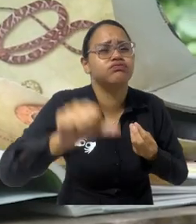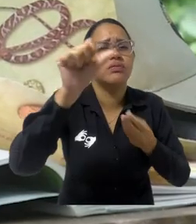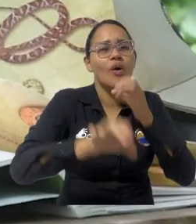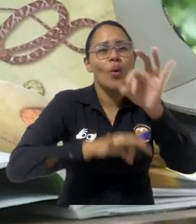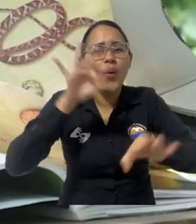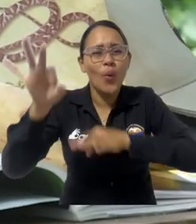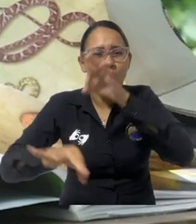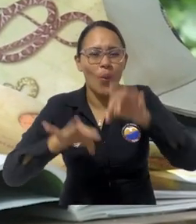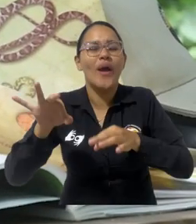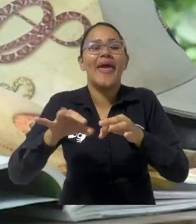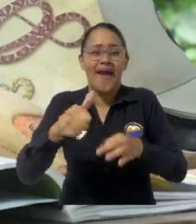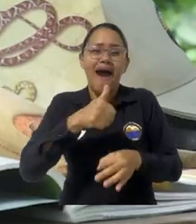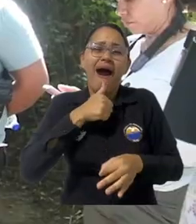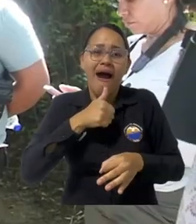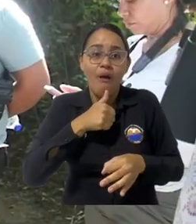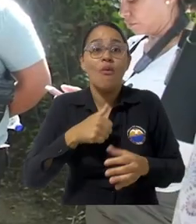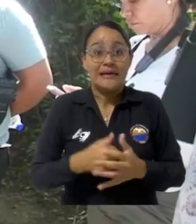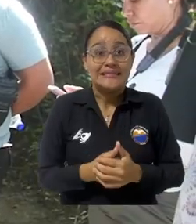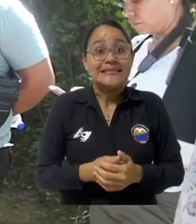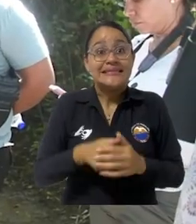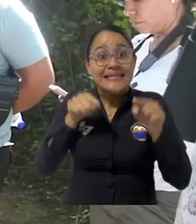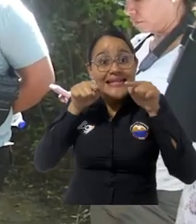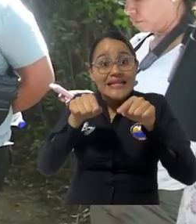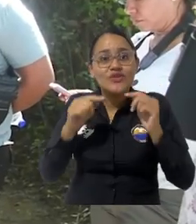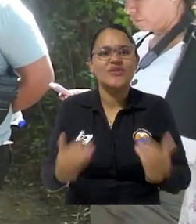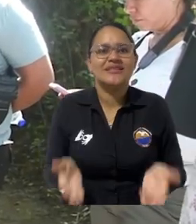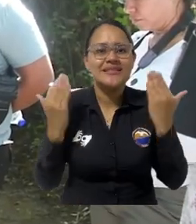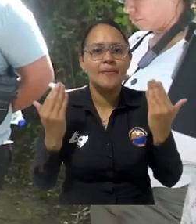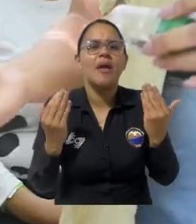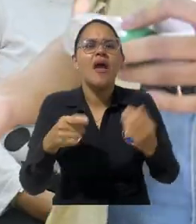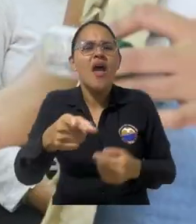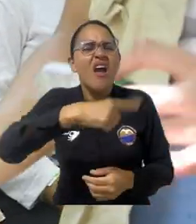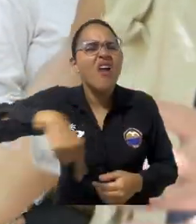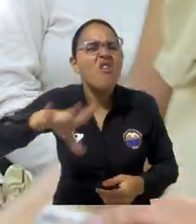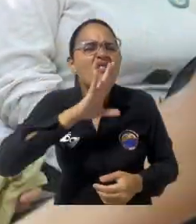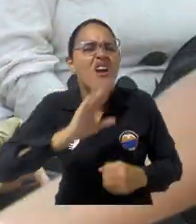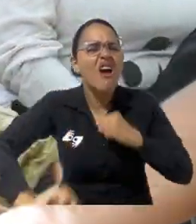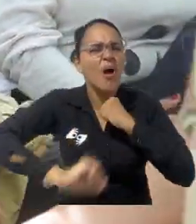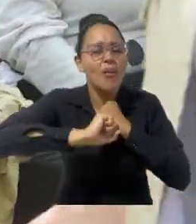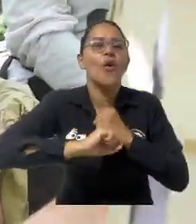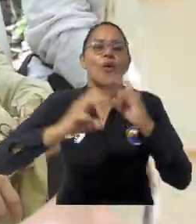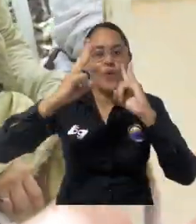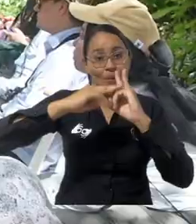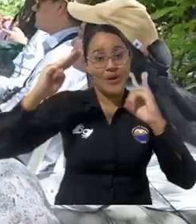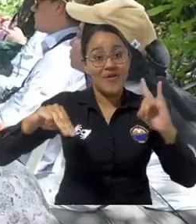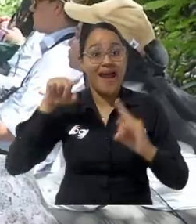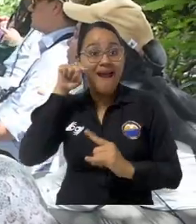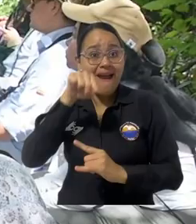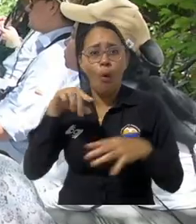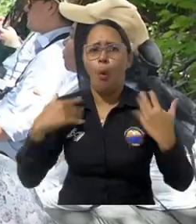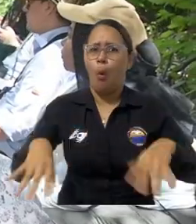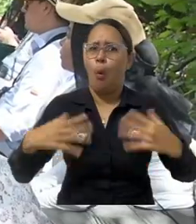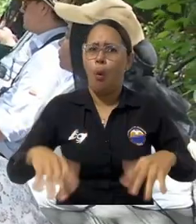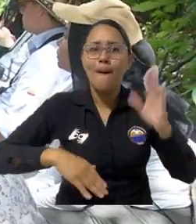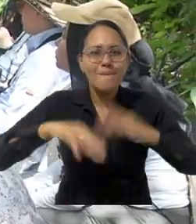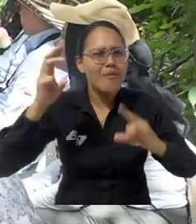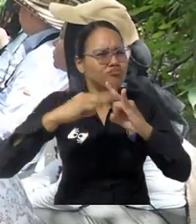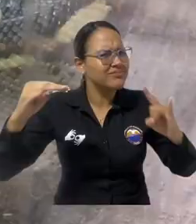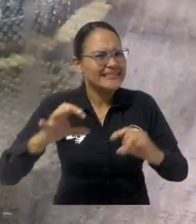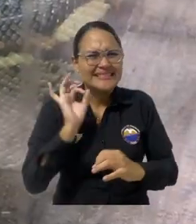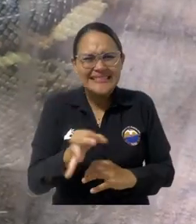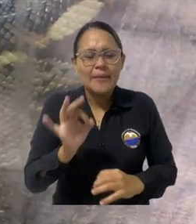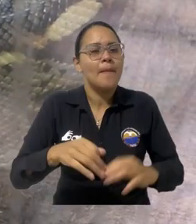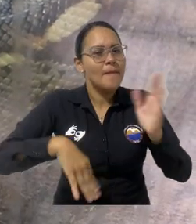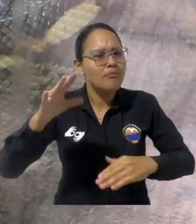la sostenibilidad hídrica en estas cuencas. Entre esos actores que hacen parte se encuentra la Universidad de Magdalena que ha sido un